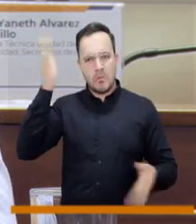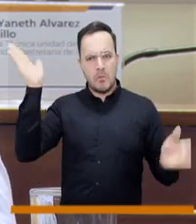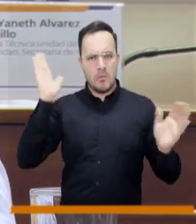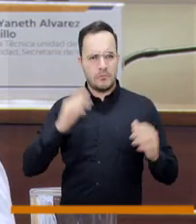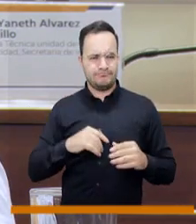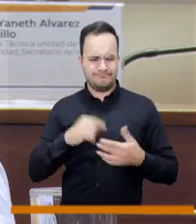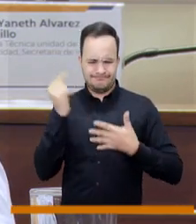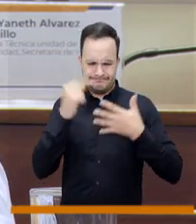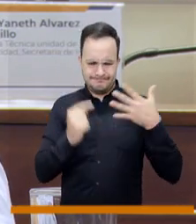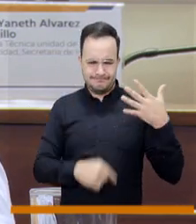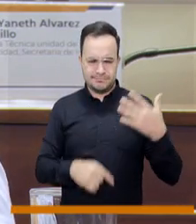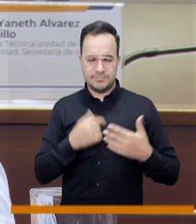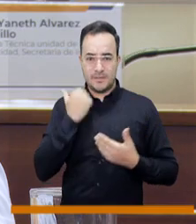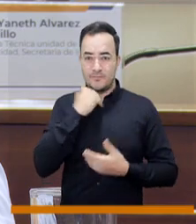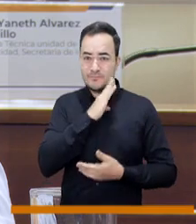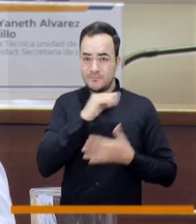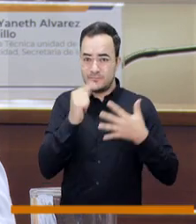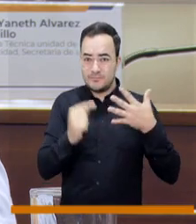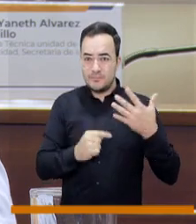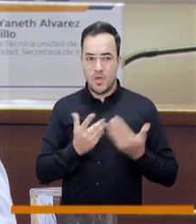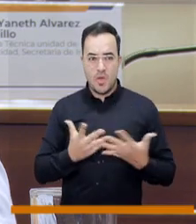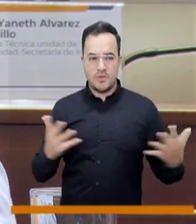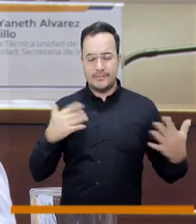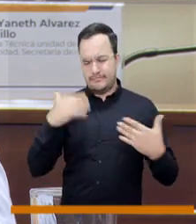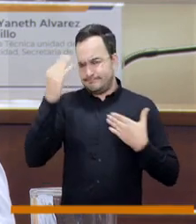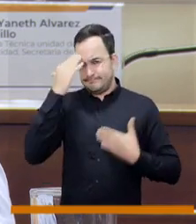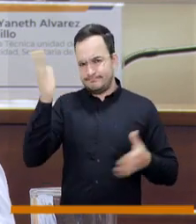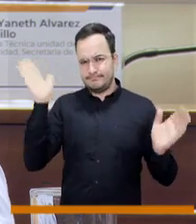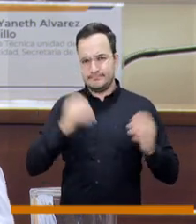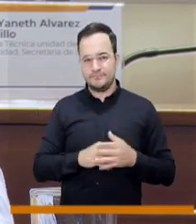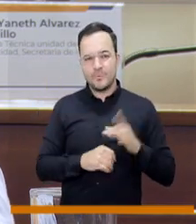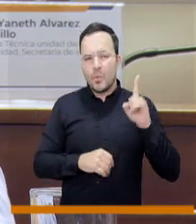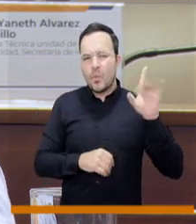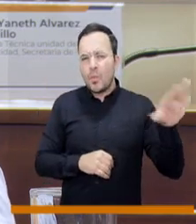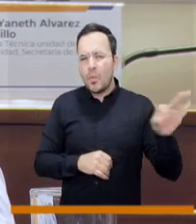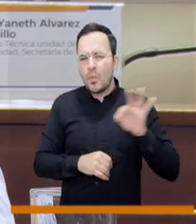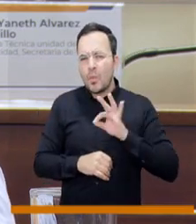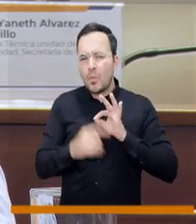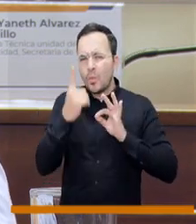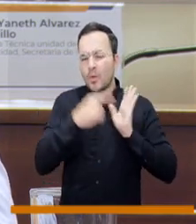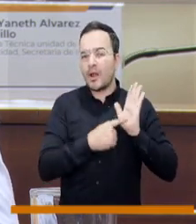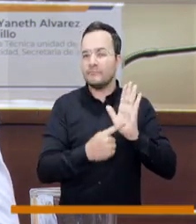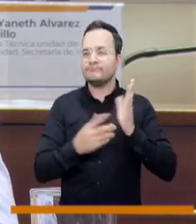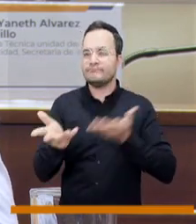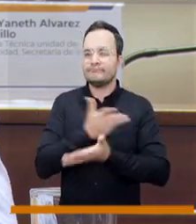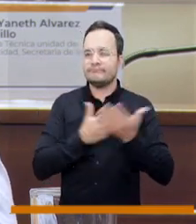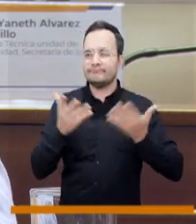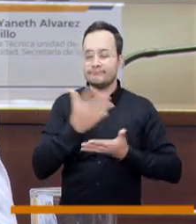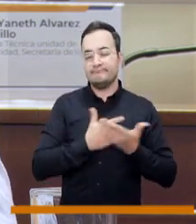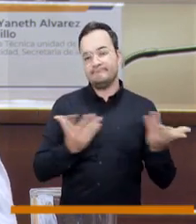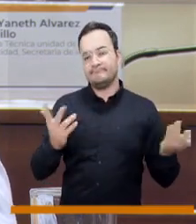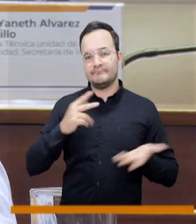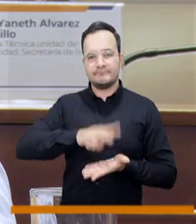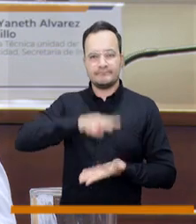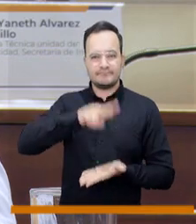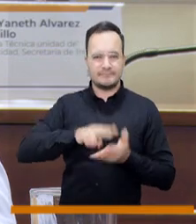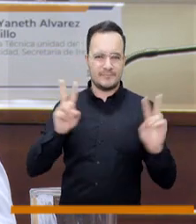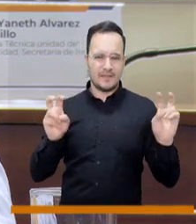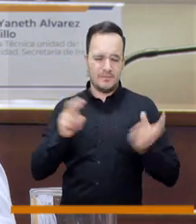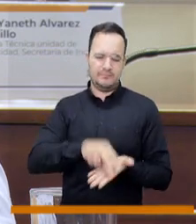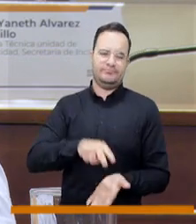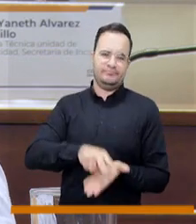colombiana frente a diferentes enfermedades. Y hoy trajimos una pequeña, una de ellas,